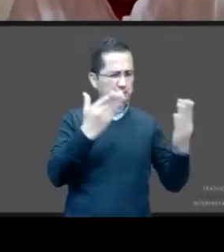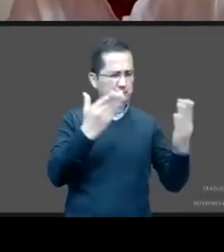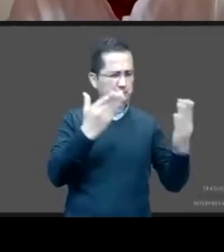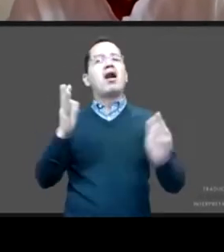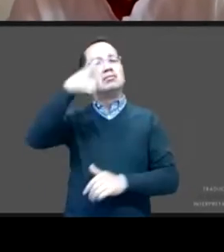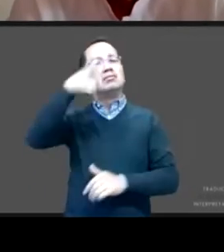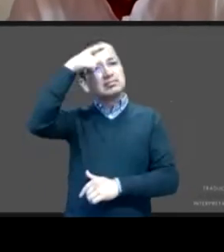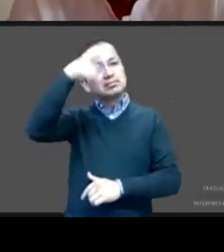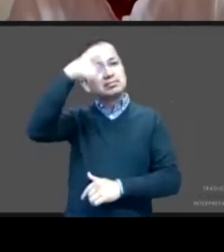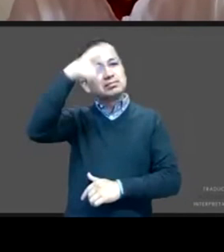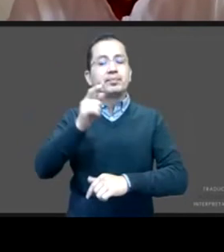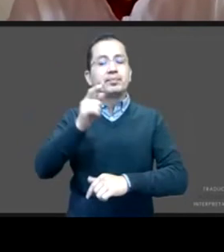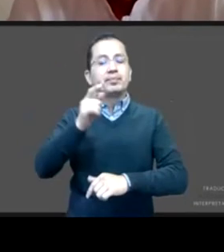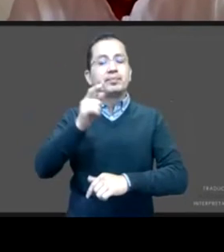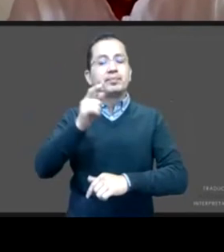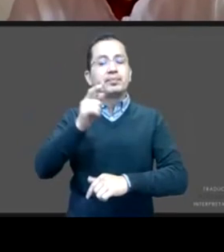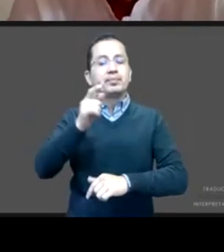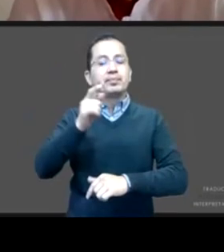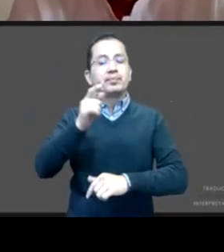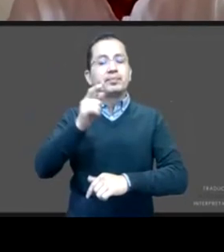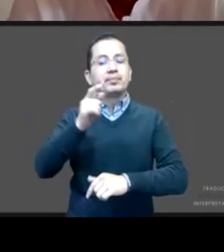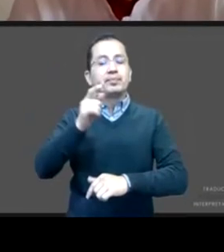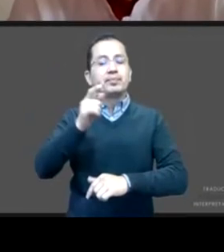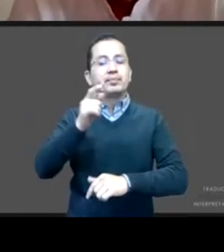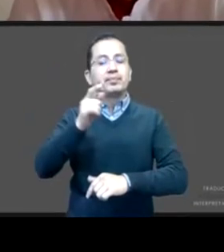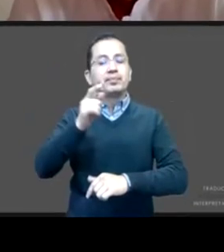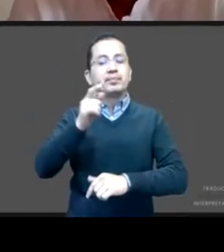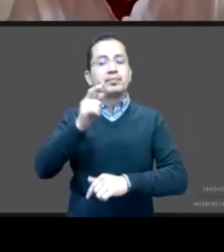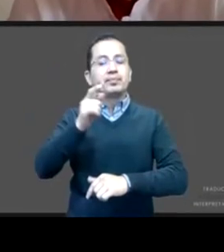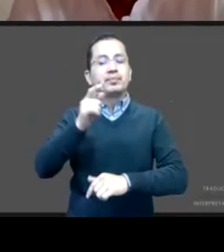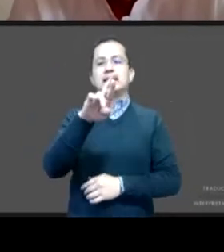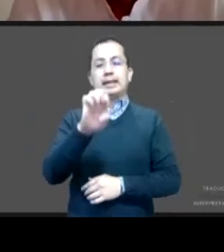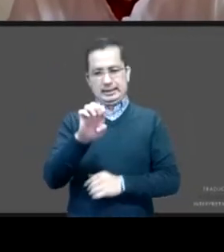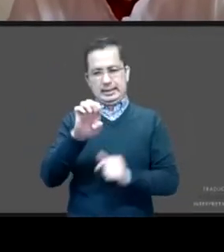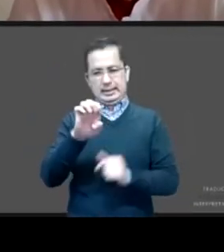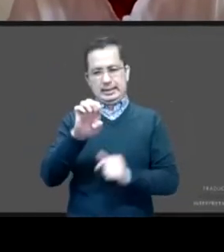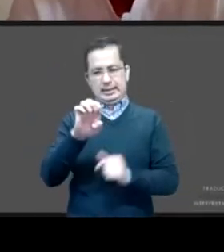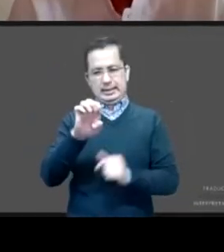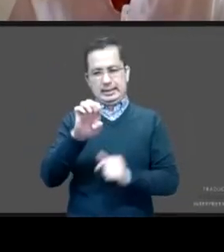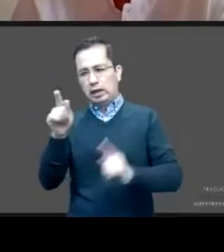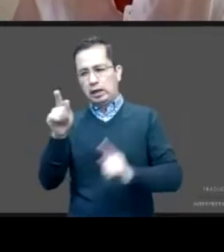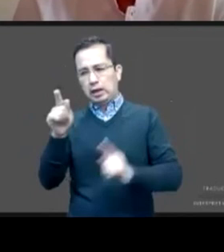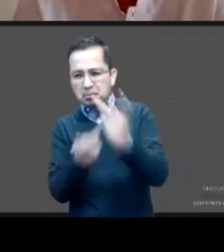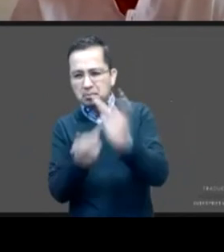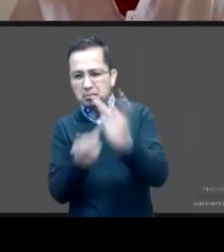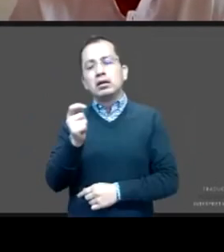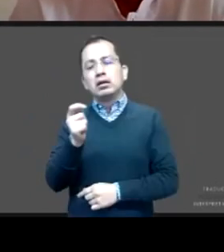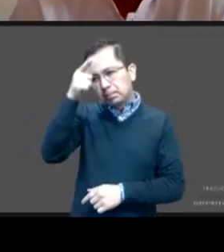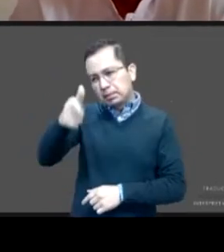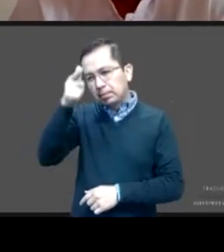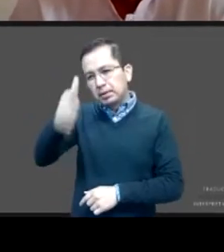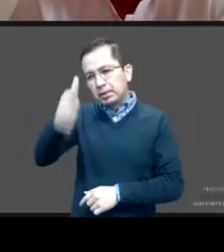está la encuesta, la Endire, que también mostraba Maricruz, donde casi el 10% de